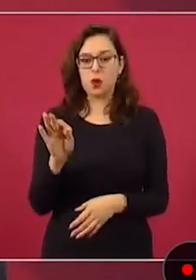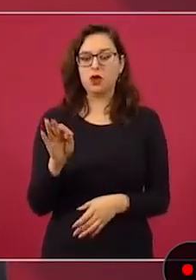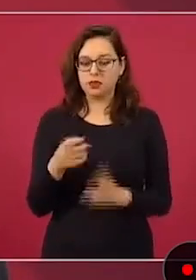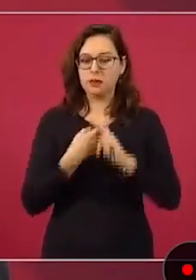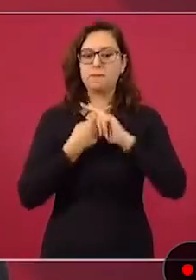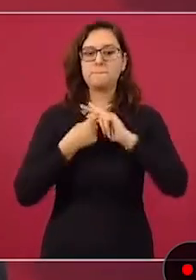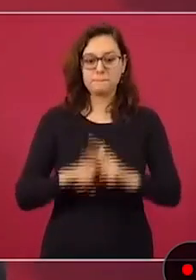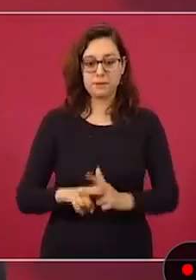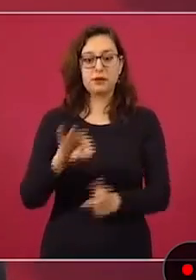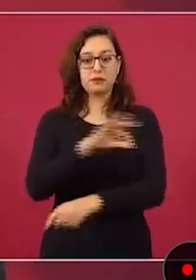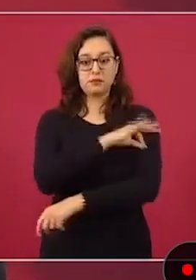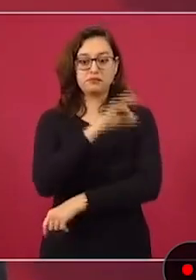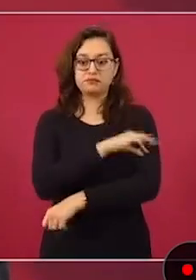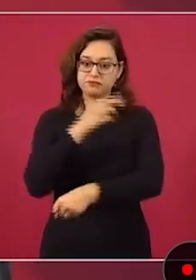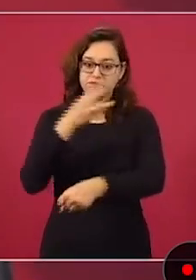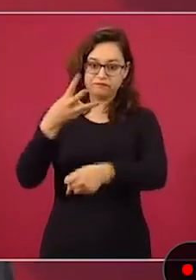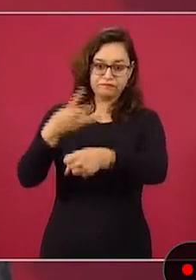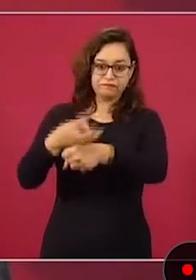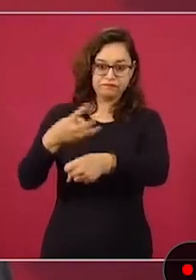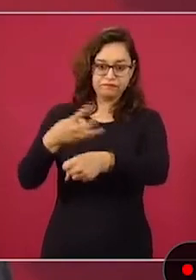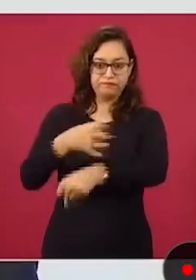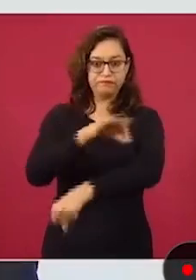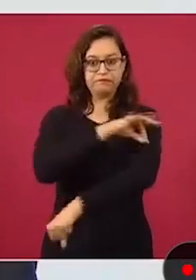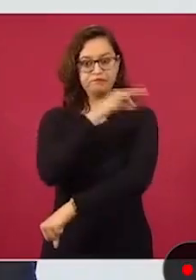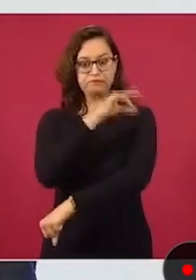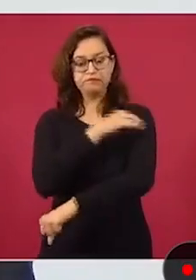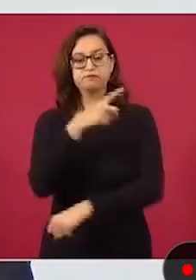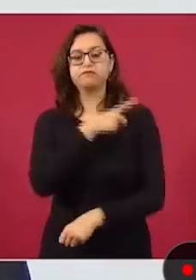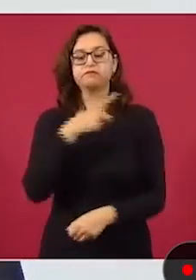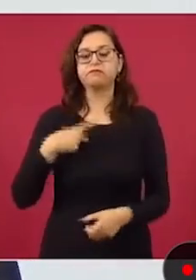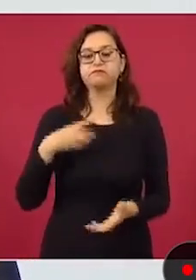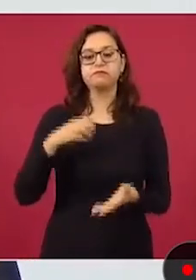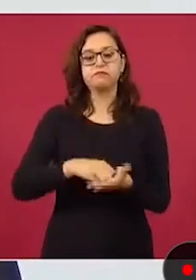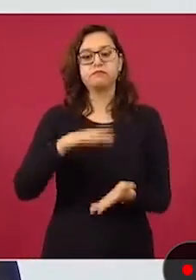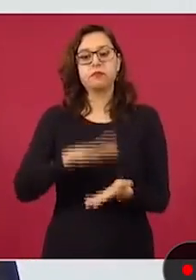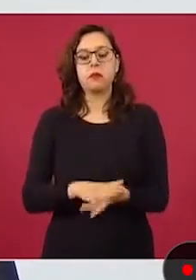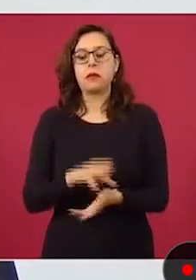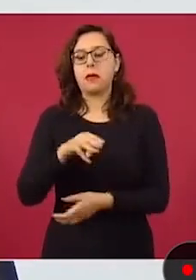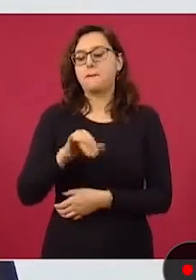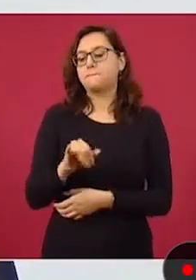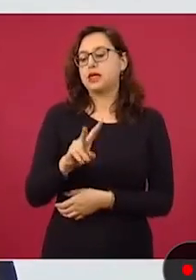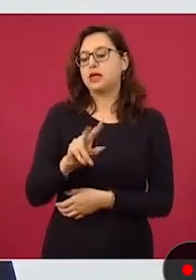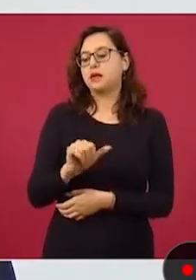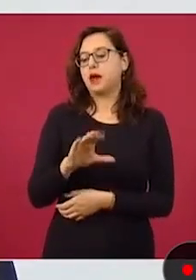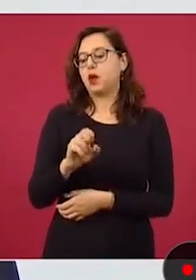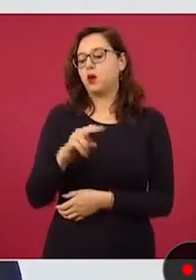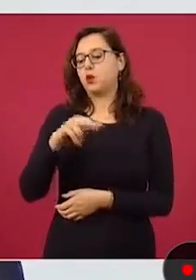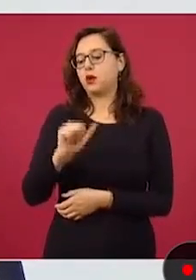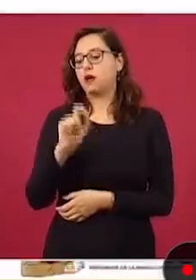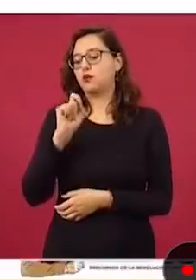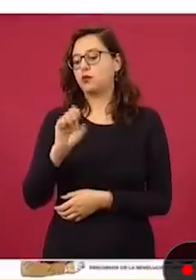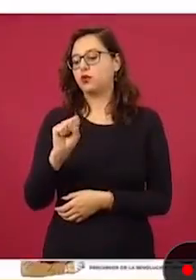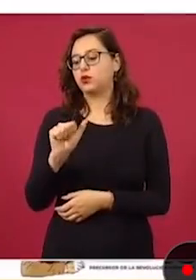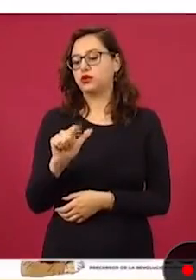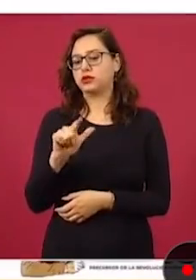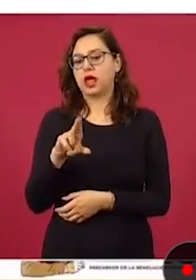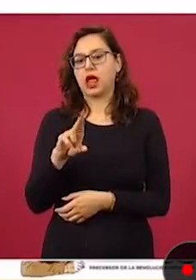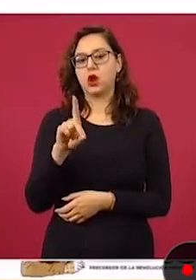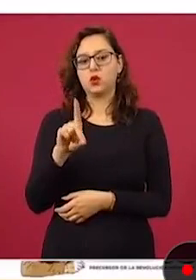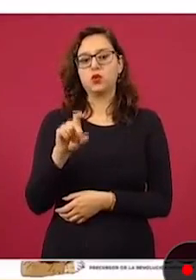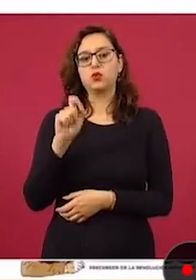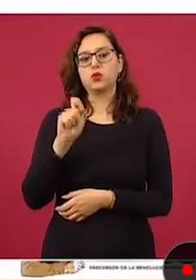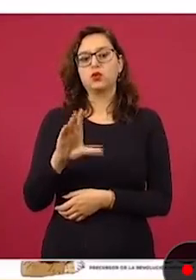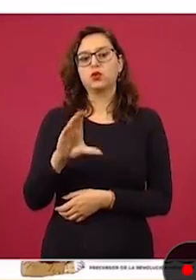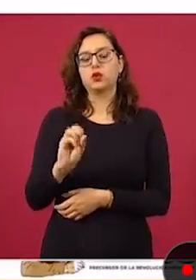edad, que no hayan recibido el refuerzo. Regístrense en mivacuna.salud.gov.mx. Si usted ya tiene